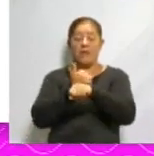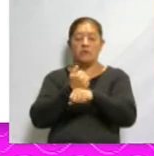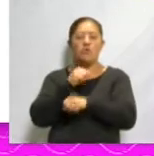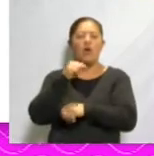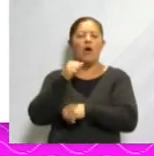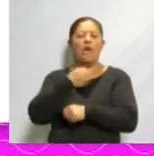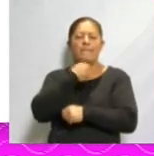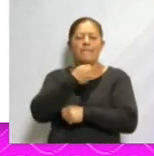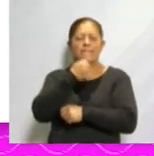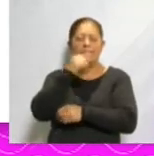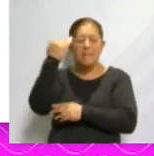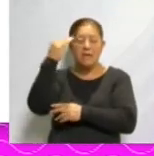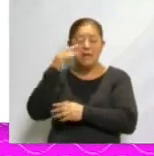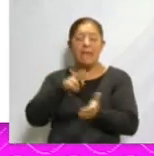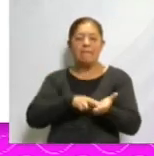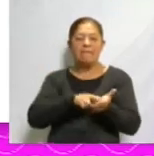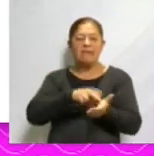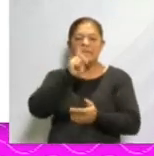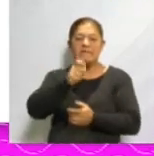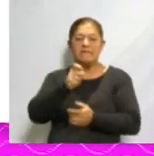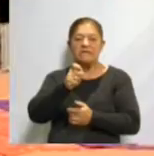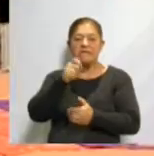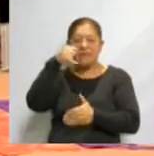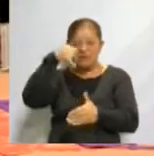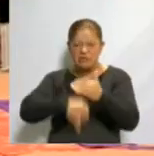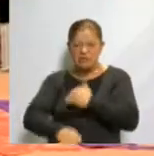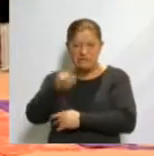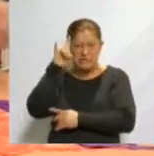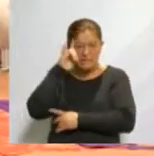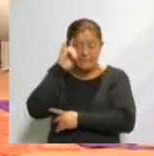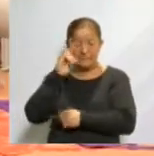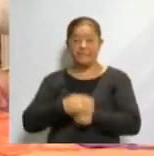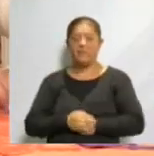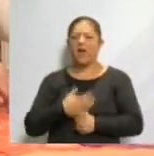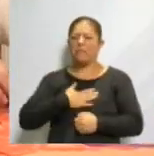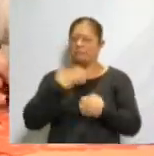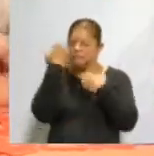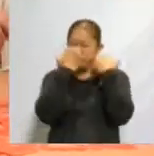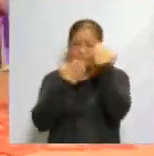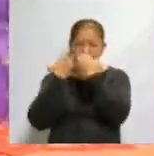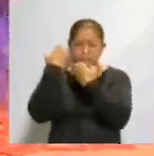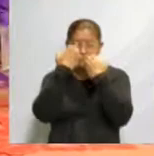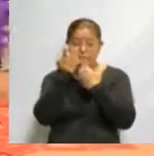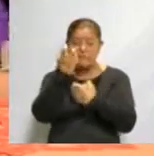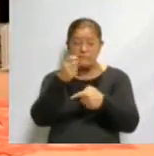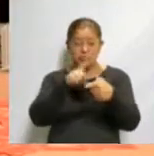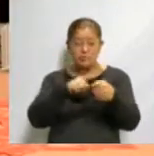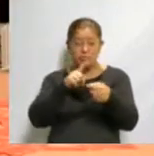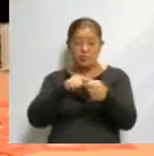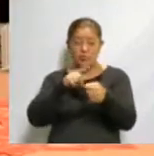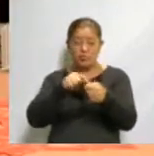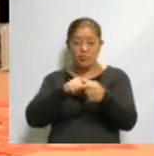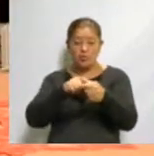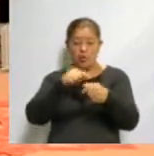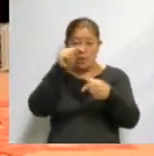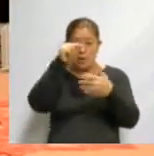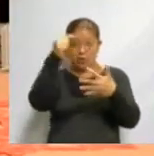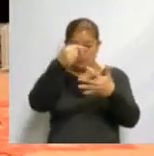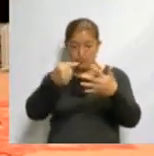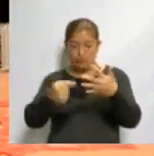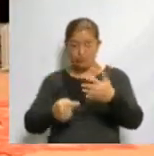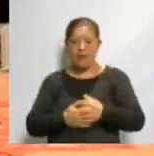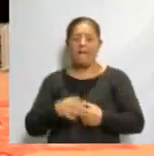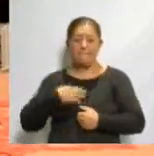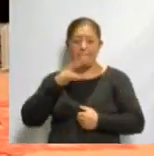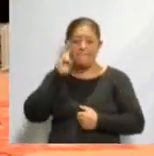ancianos y el negro simboliza el inframundo. Si analizamos este elemento multicolor, podemos observar que